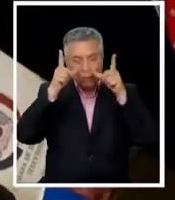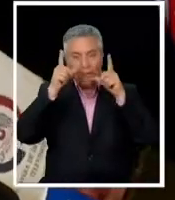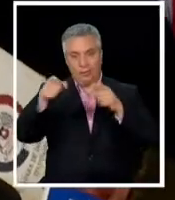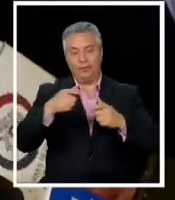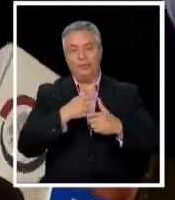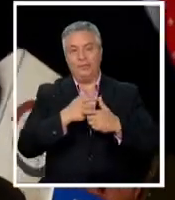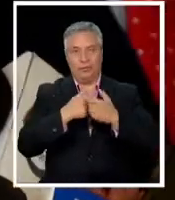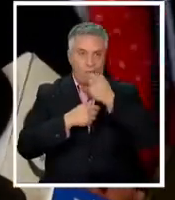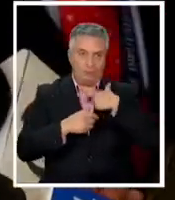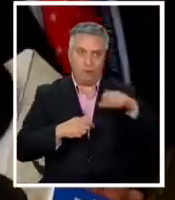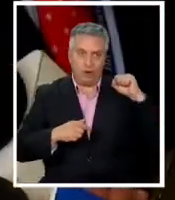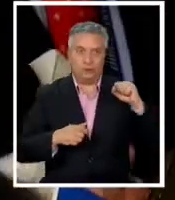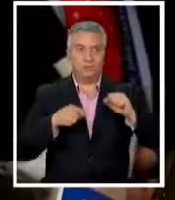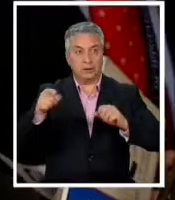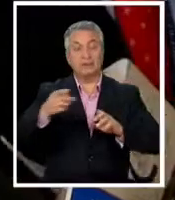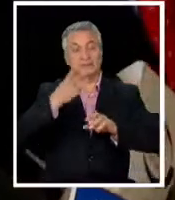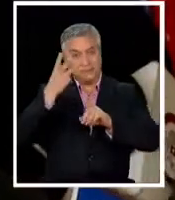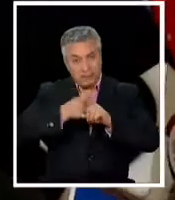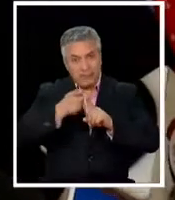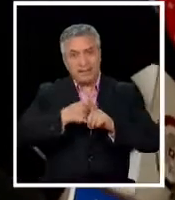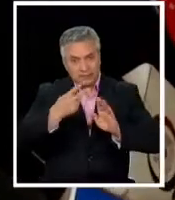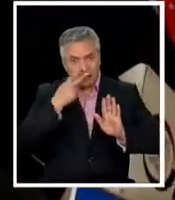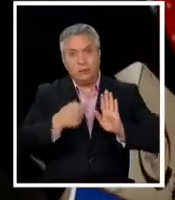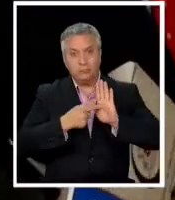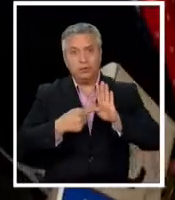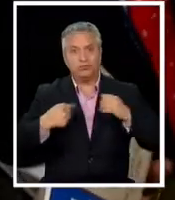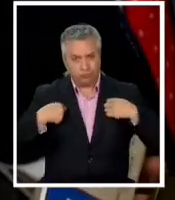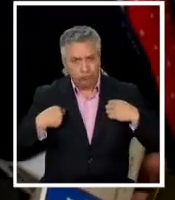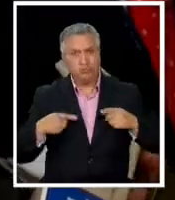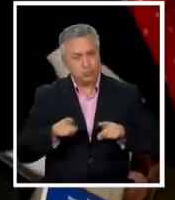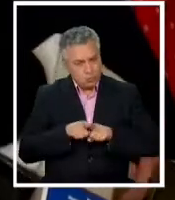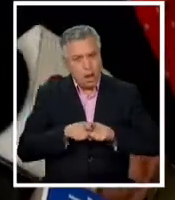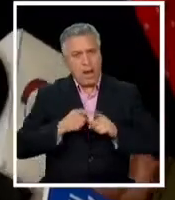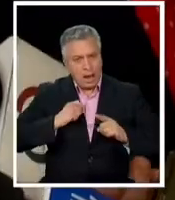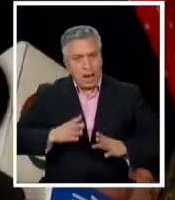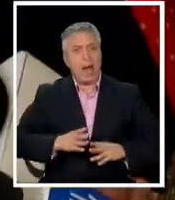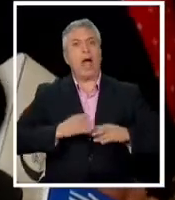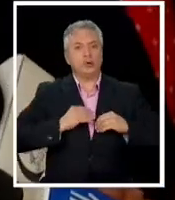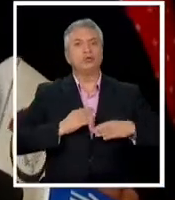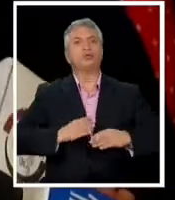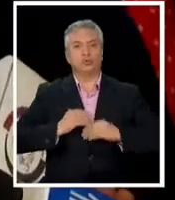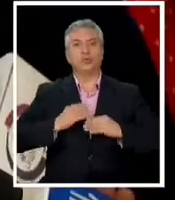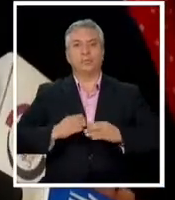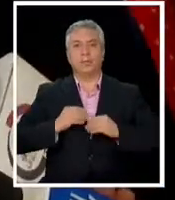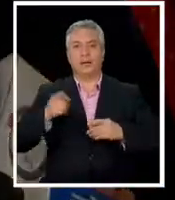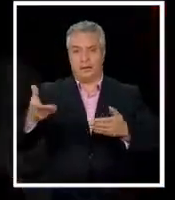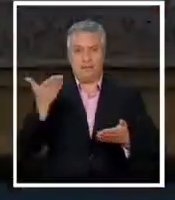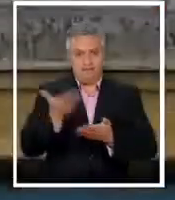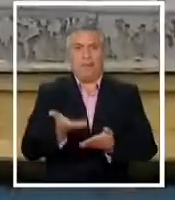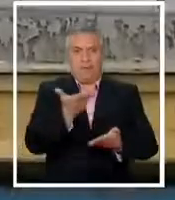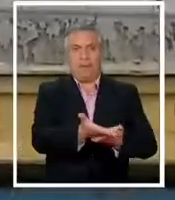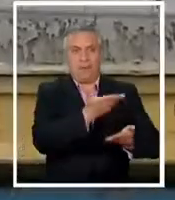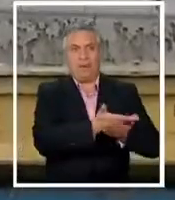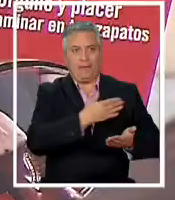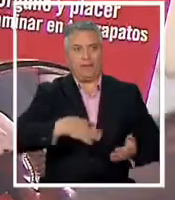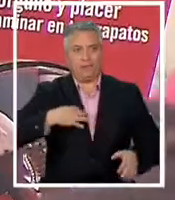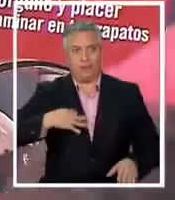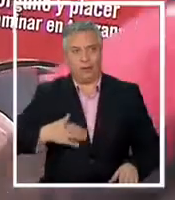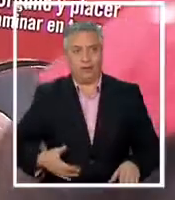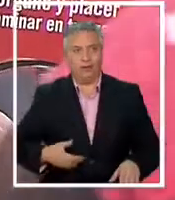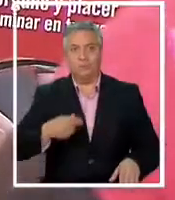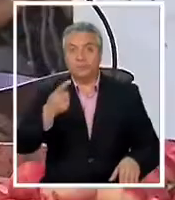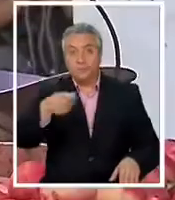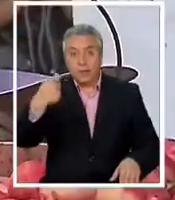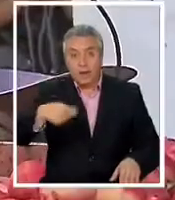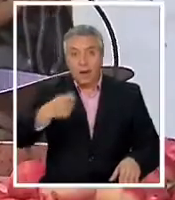estos tres meses nuestro gobierno se ha hecho cargo de asumir distintas demandas que la ciudadanía ha puesto sobre la mesa. El costo de la vida y las